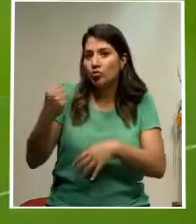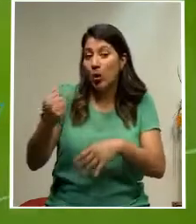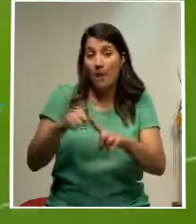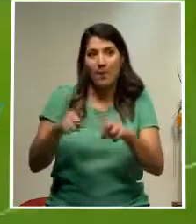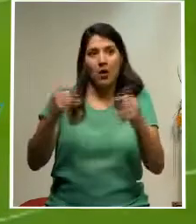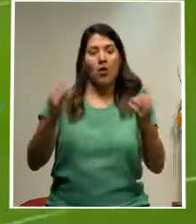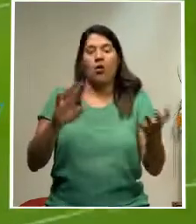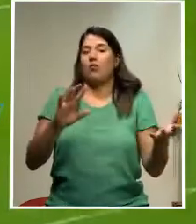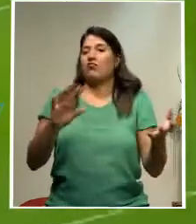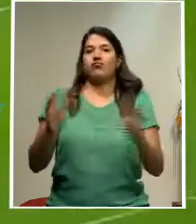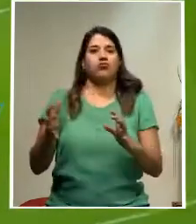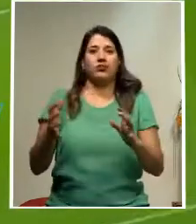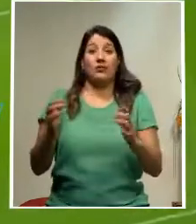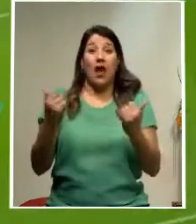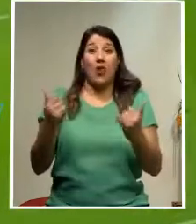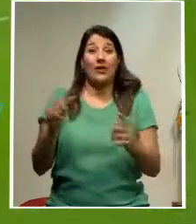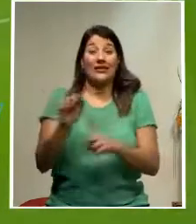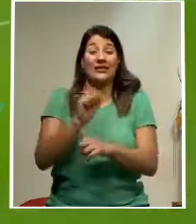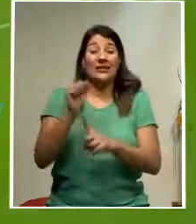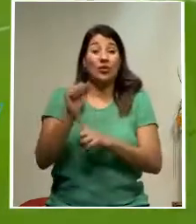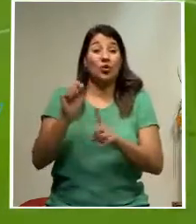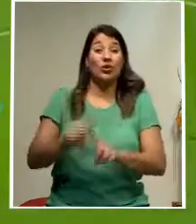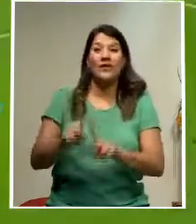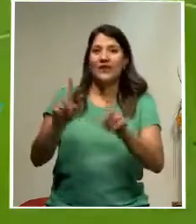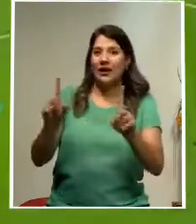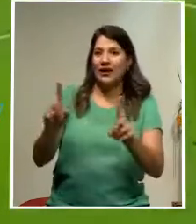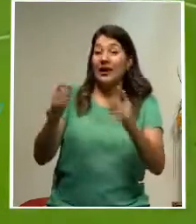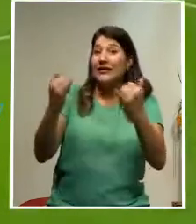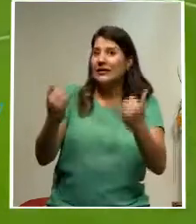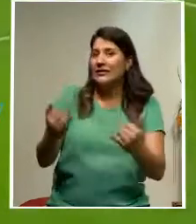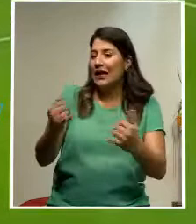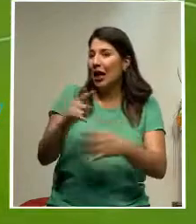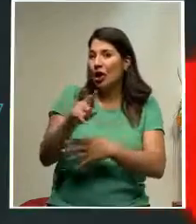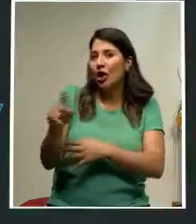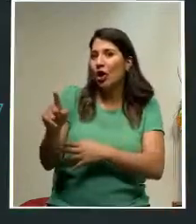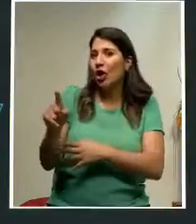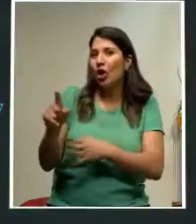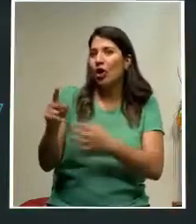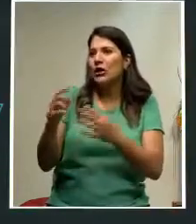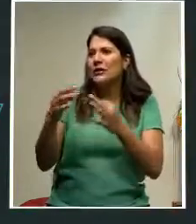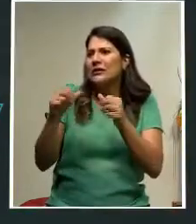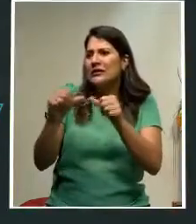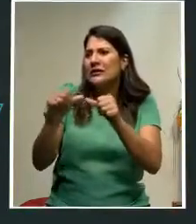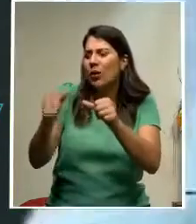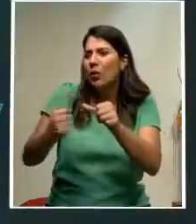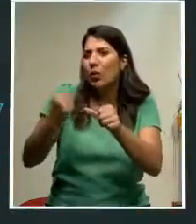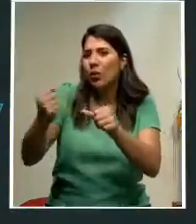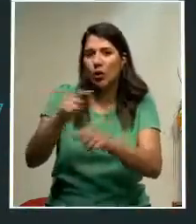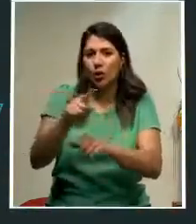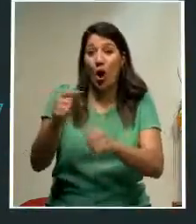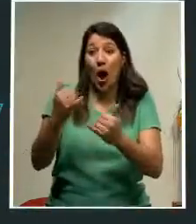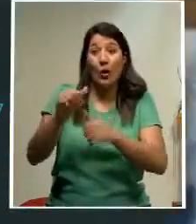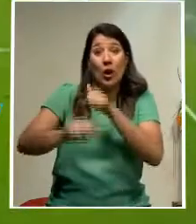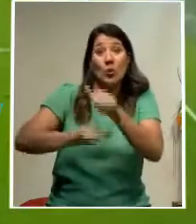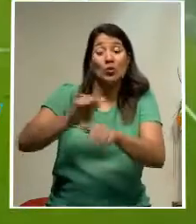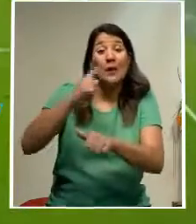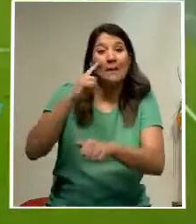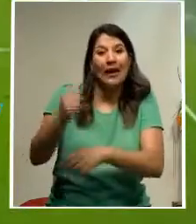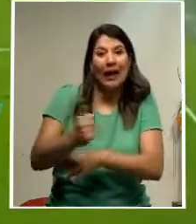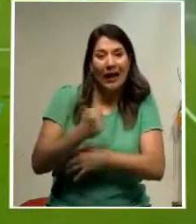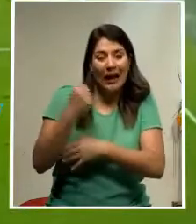la realidad es distinta. Ya no aspira a imponer un récord, sino más bien huye para no marcar un hito negativo en su historia.